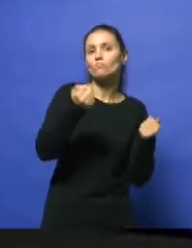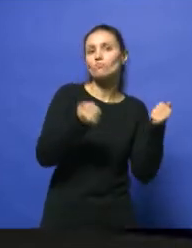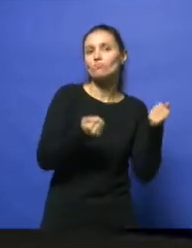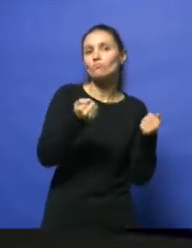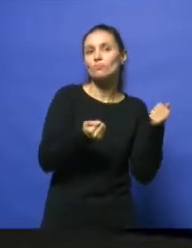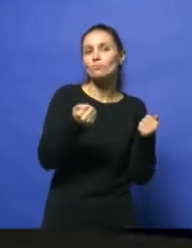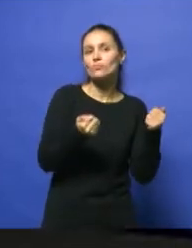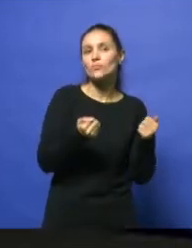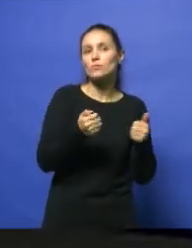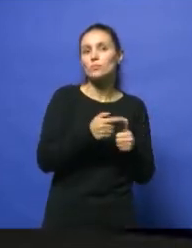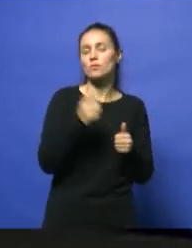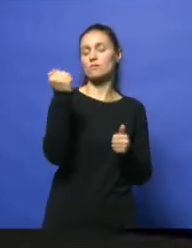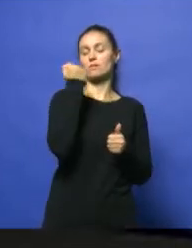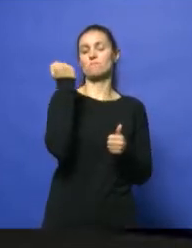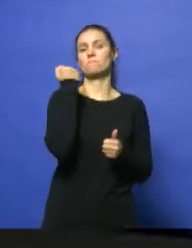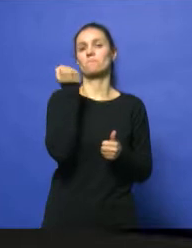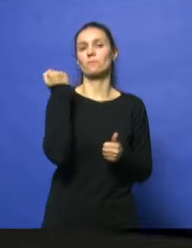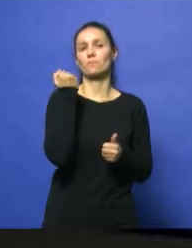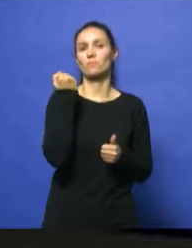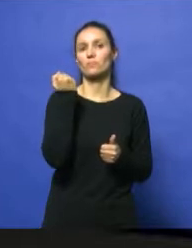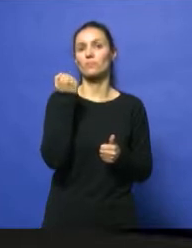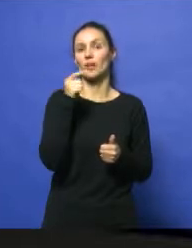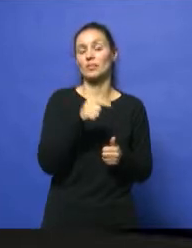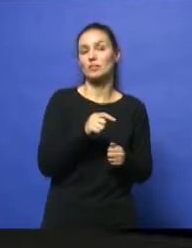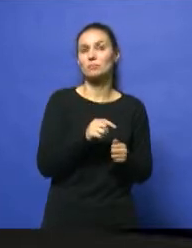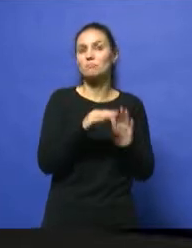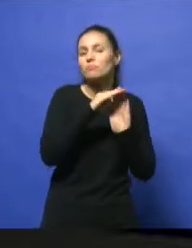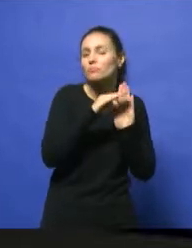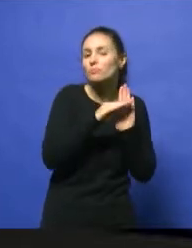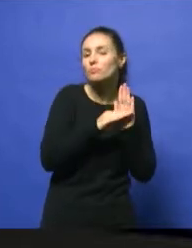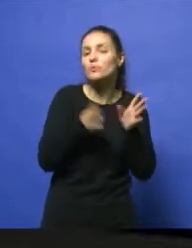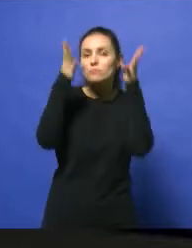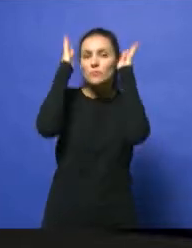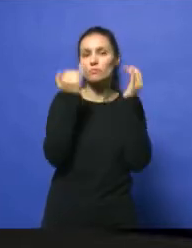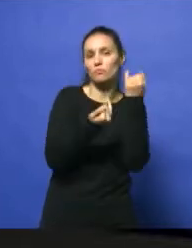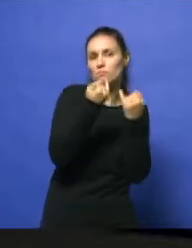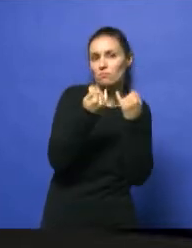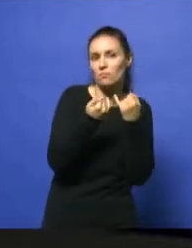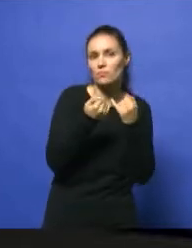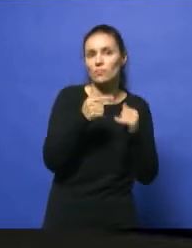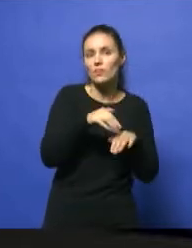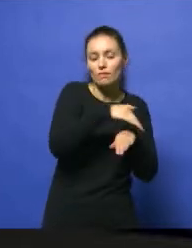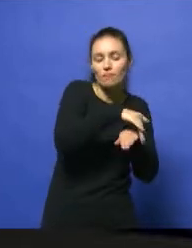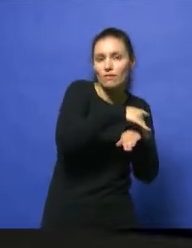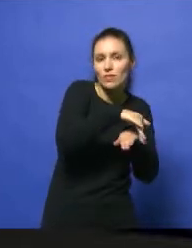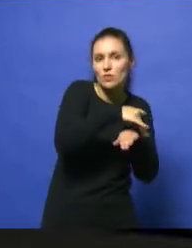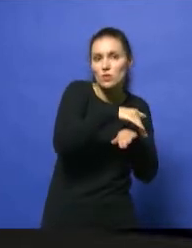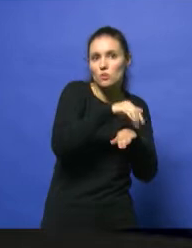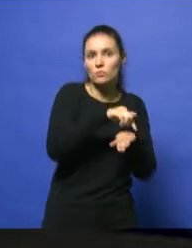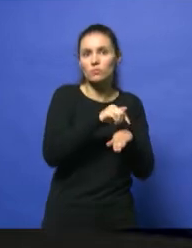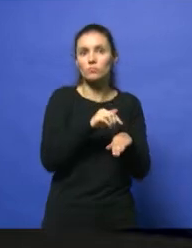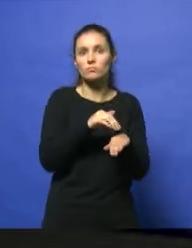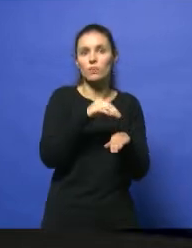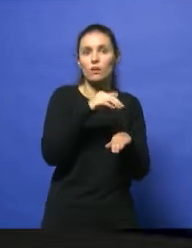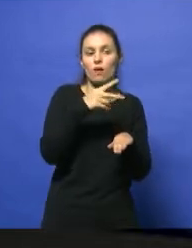muy representativo. Inclusive ya vamos a estar al detalle con Leonardo Pibuló y lo ocurrido al costado de las rutas. No hubo corte de ruta, pero